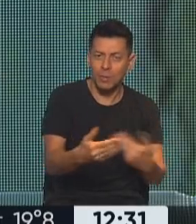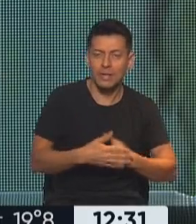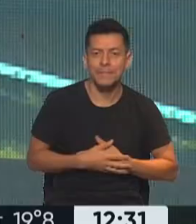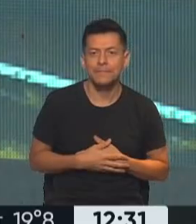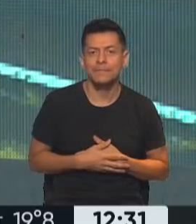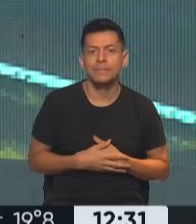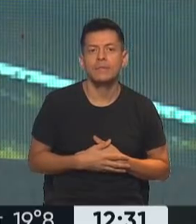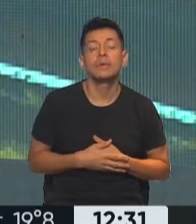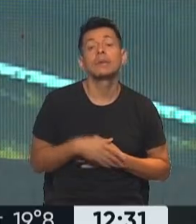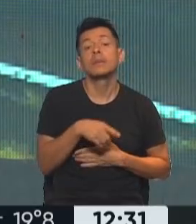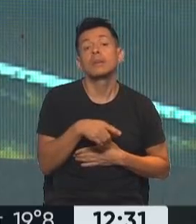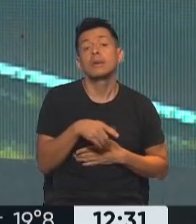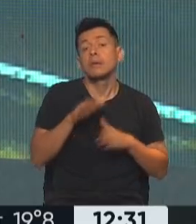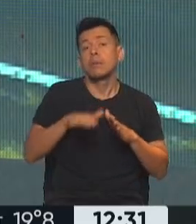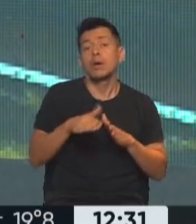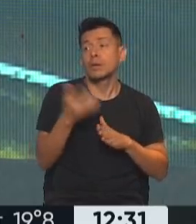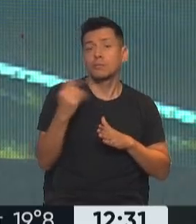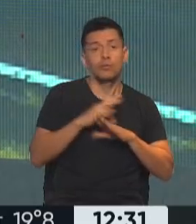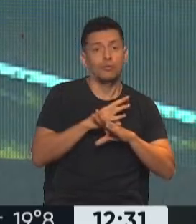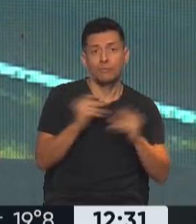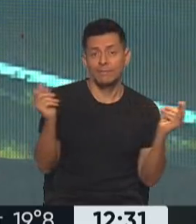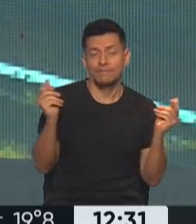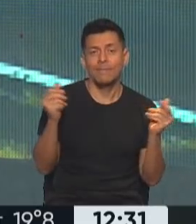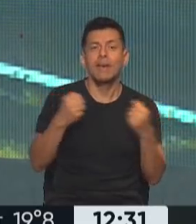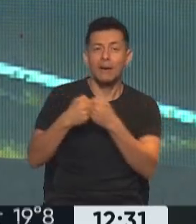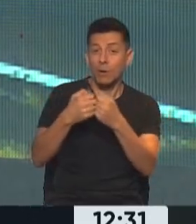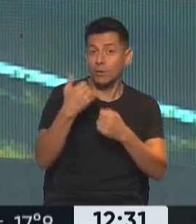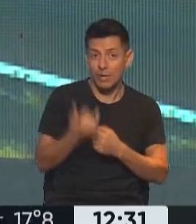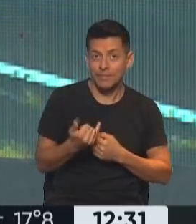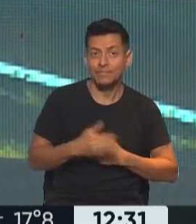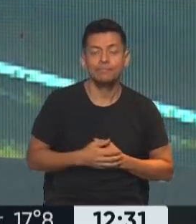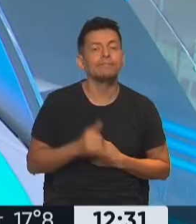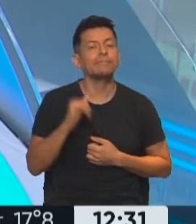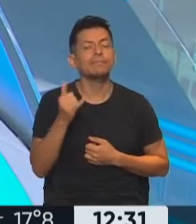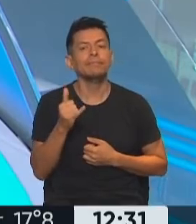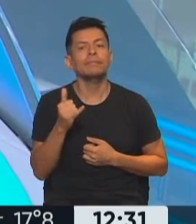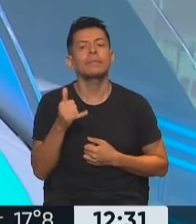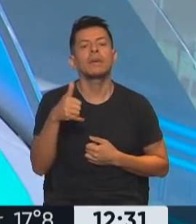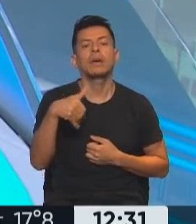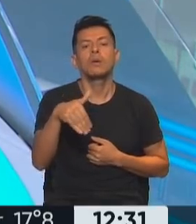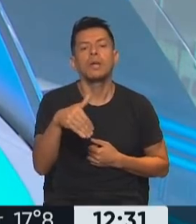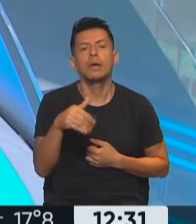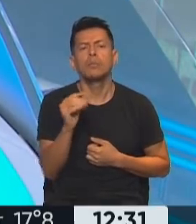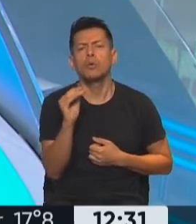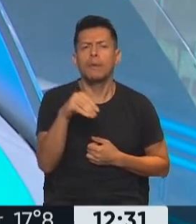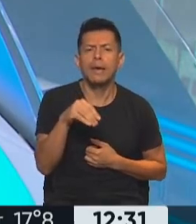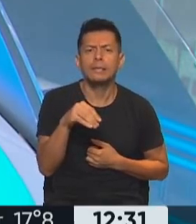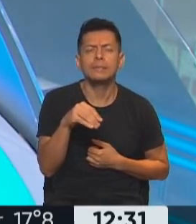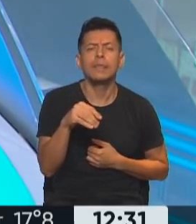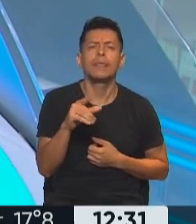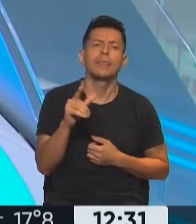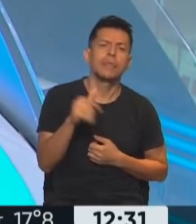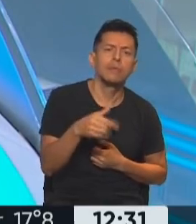Más allá de esta medida de fuerza que, bueno, finalizó hace pocas horas porque el acuerdo llegó hace poquitas horas. Lo que va a demorar seguramente un poco más por la cantidad de